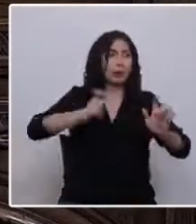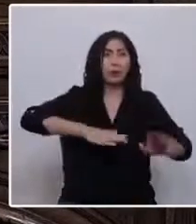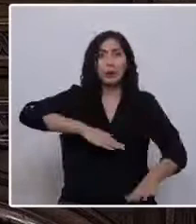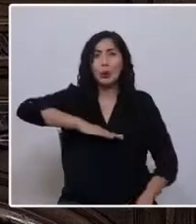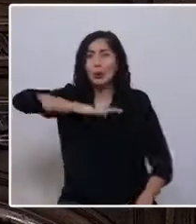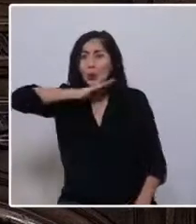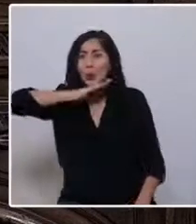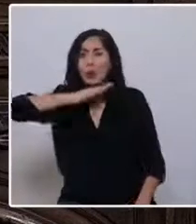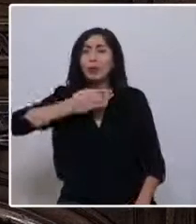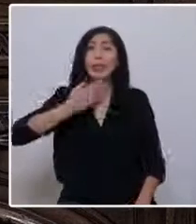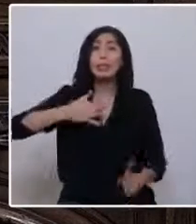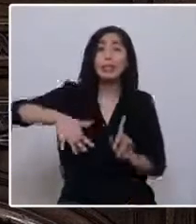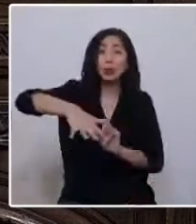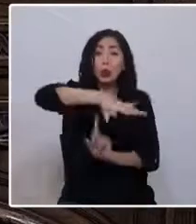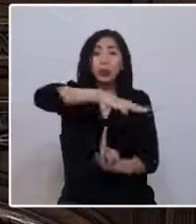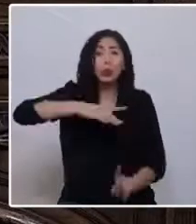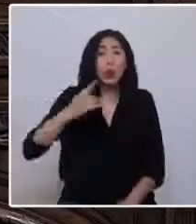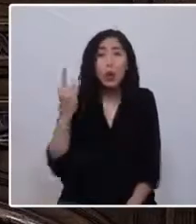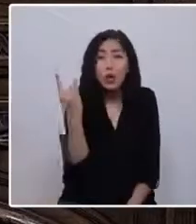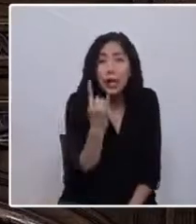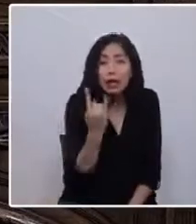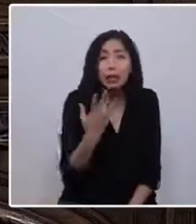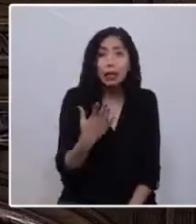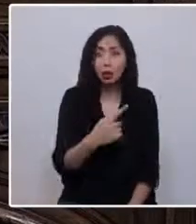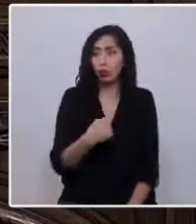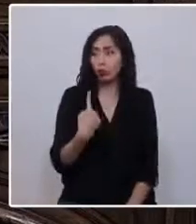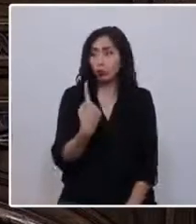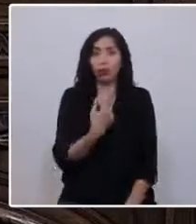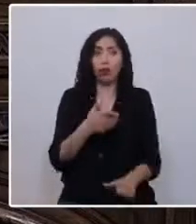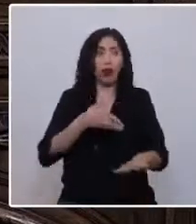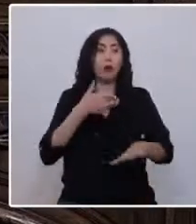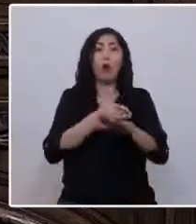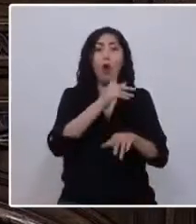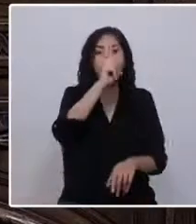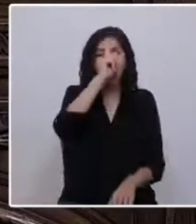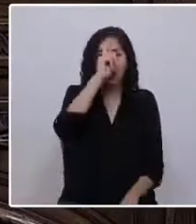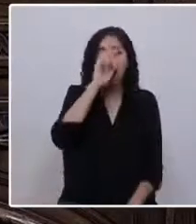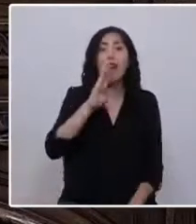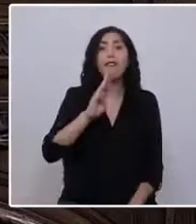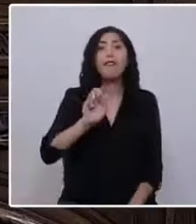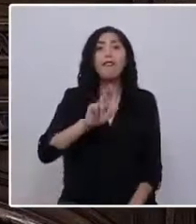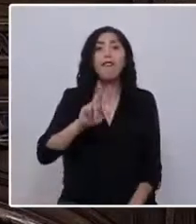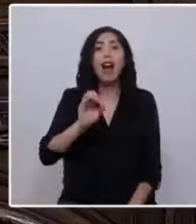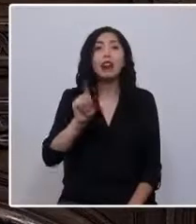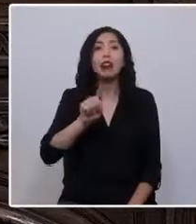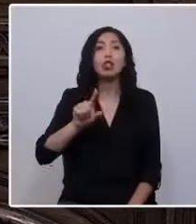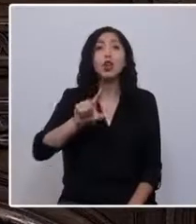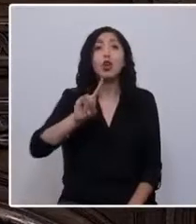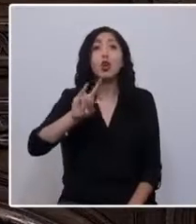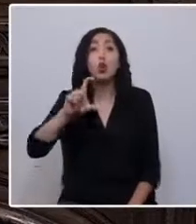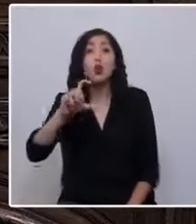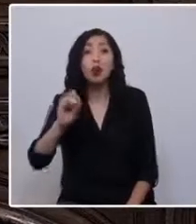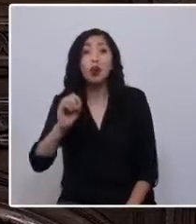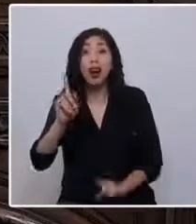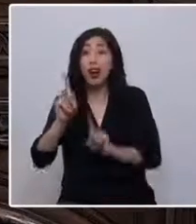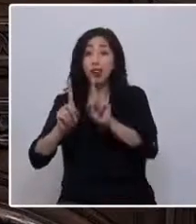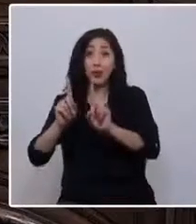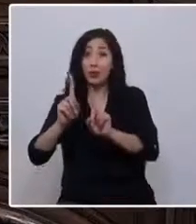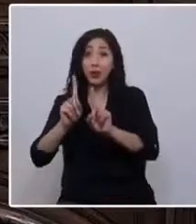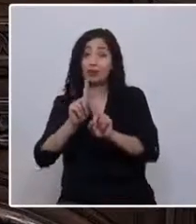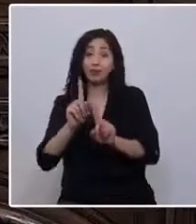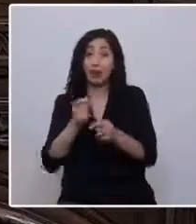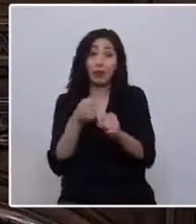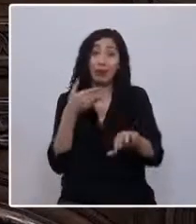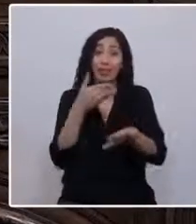situaciones extremadamente urgentes nos corresponde asistir al barro Luco. Muchos no alcanzan a llegar allí. La